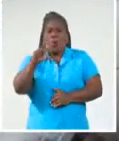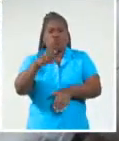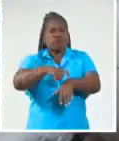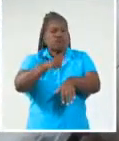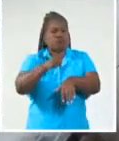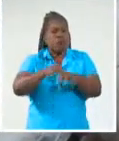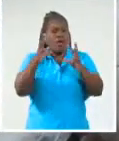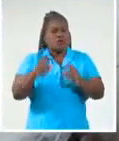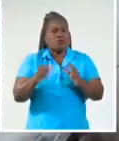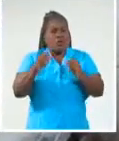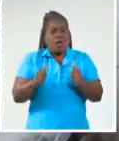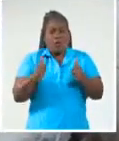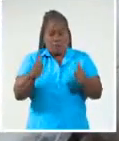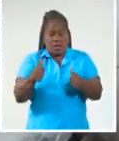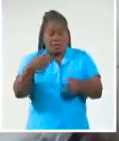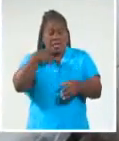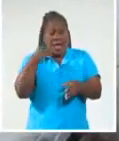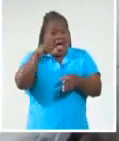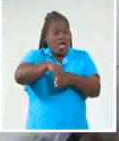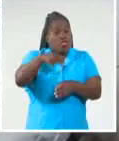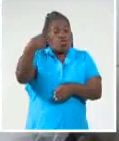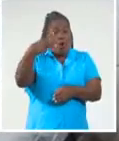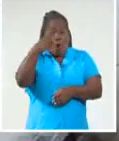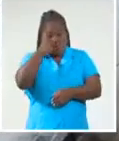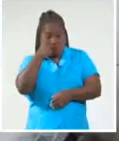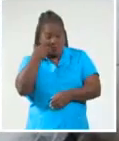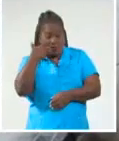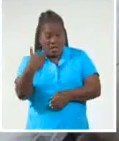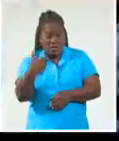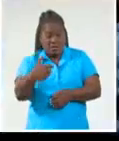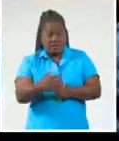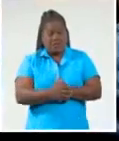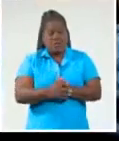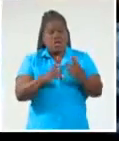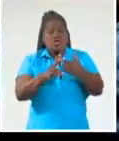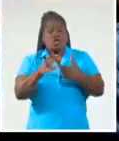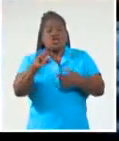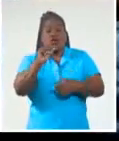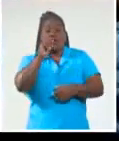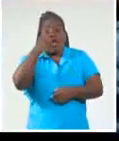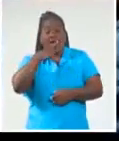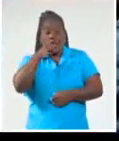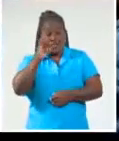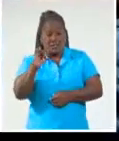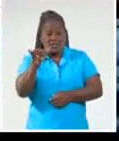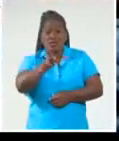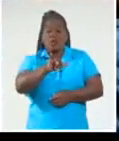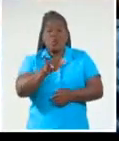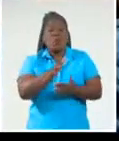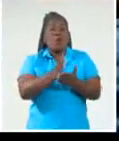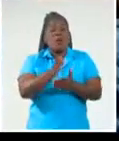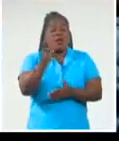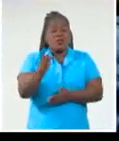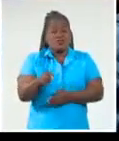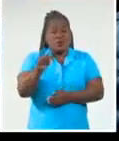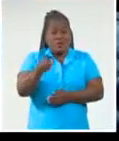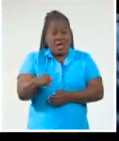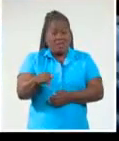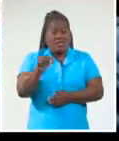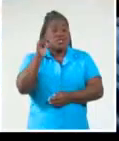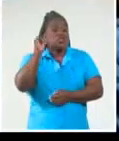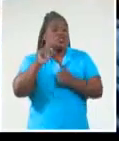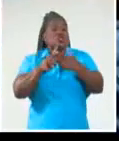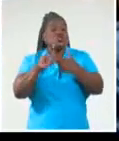pero contará con dos hombres importantes, Jordani Haka y también tendrán los alumnos de Jorge Gacía Quintero a Joymar